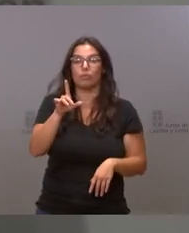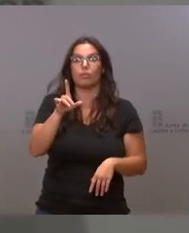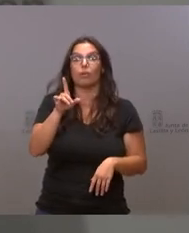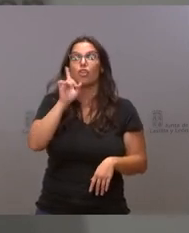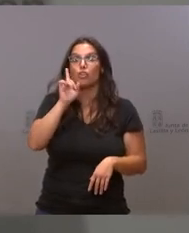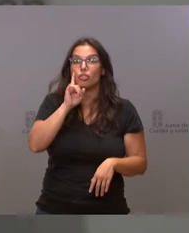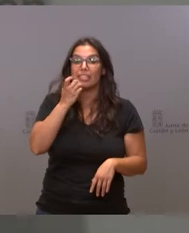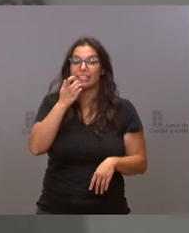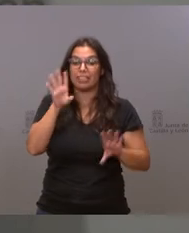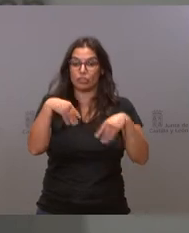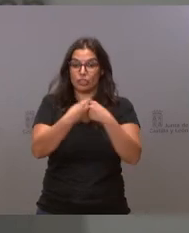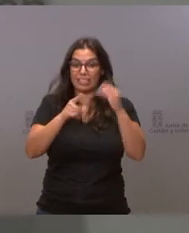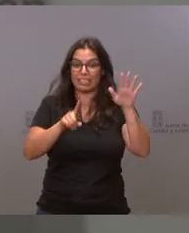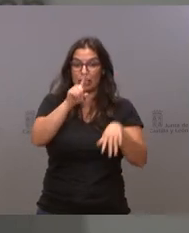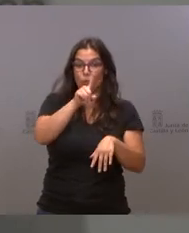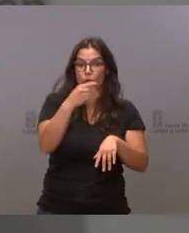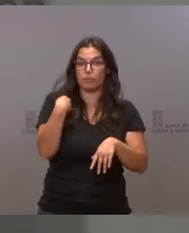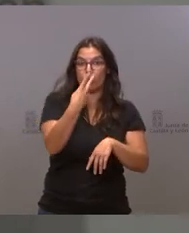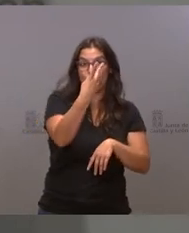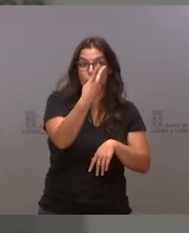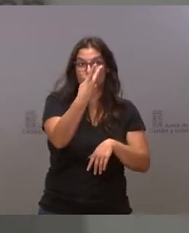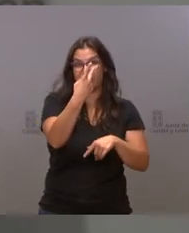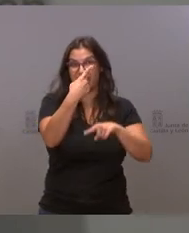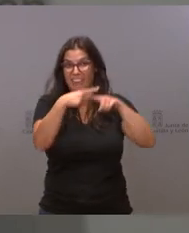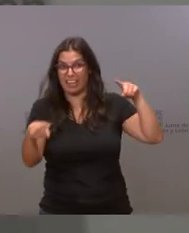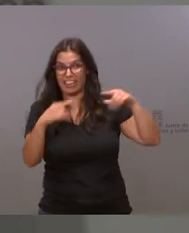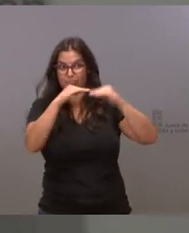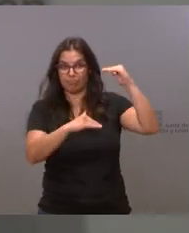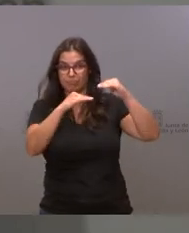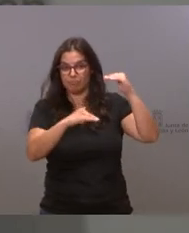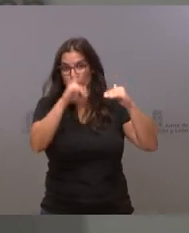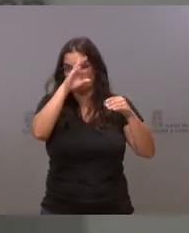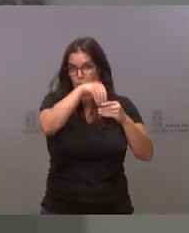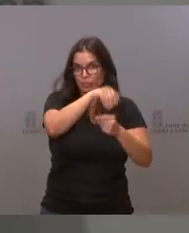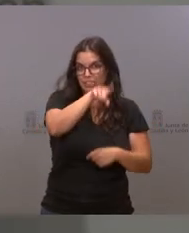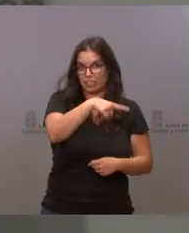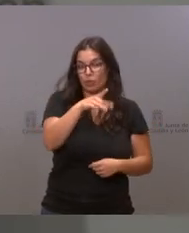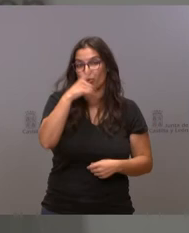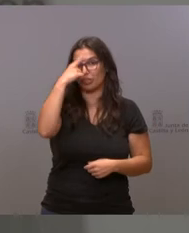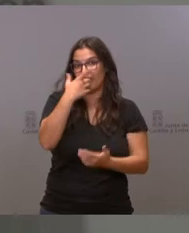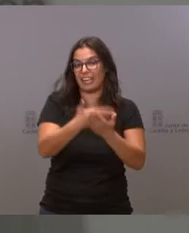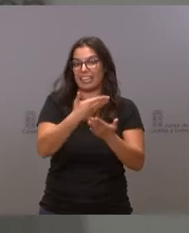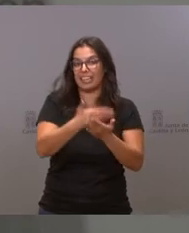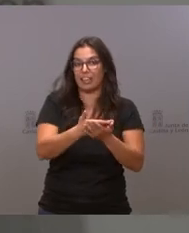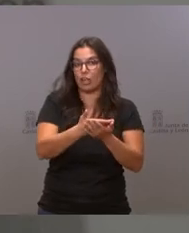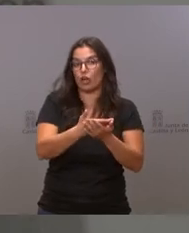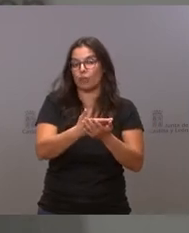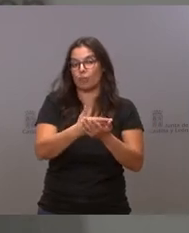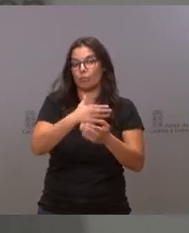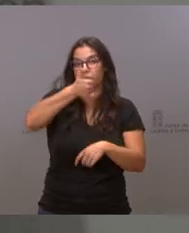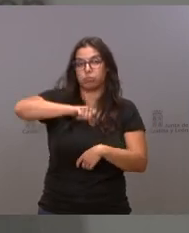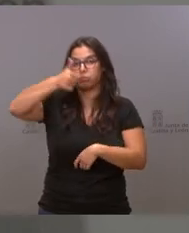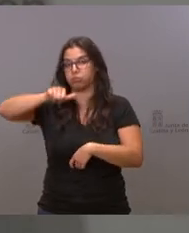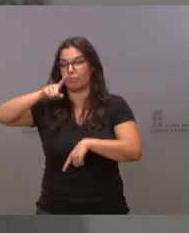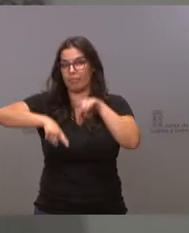están estas dos que parece haber diferencia. Sabes que la acreditación se gana y se pierde también